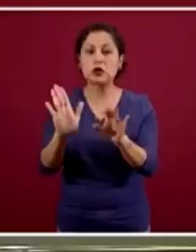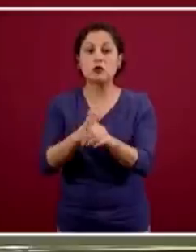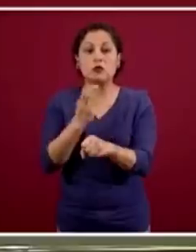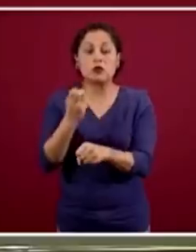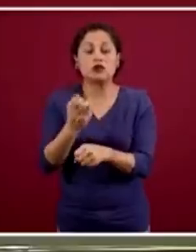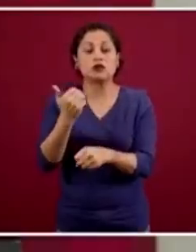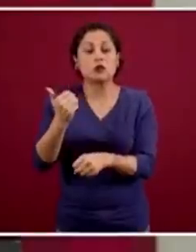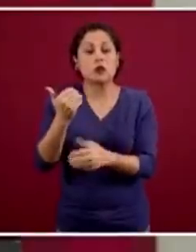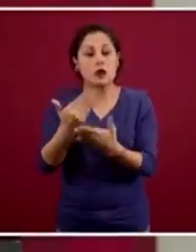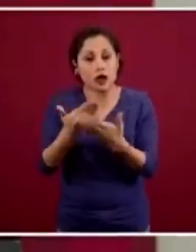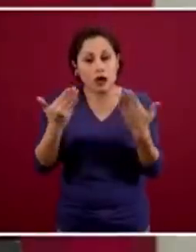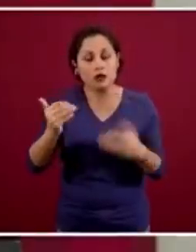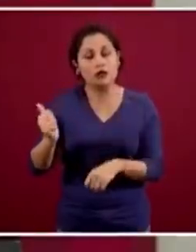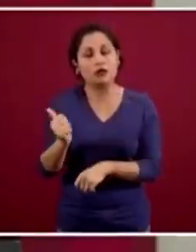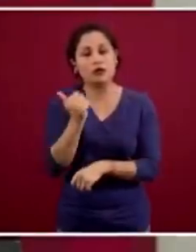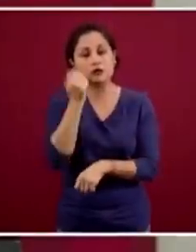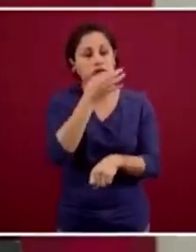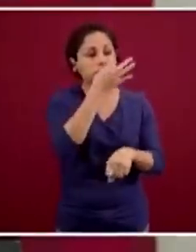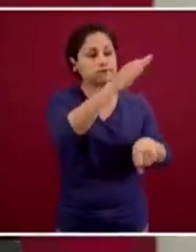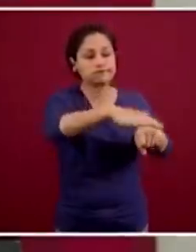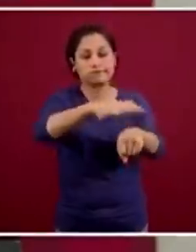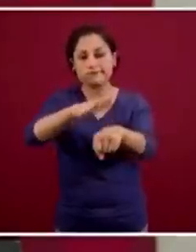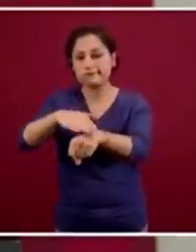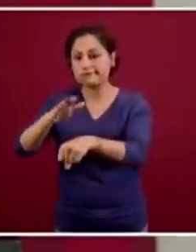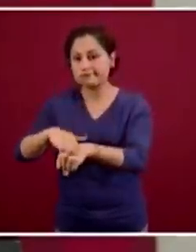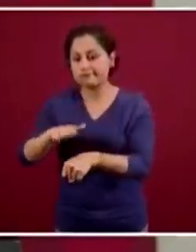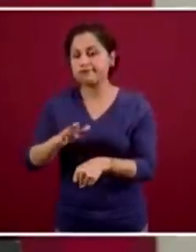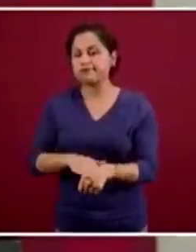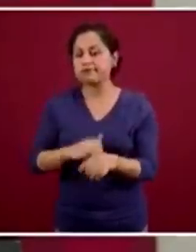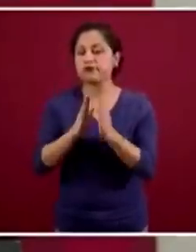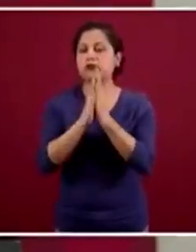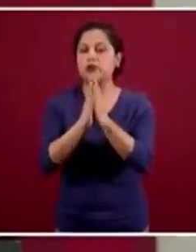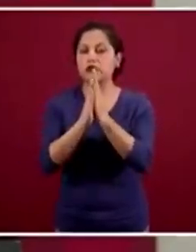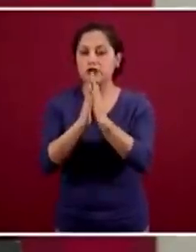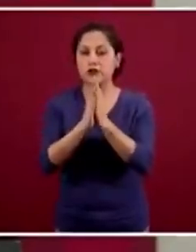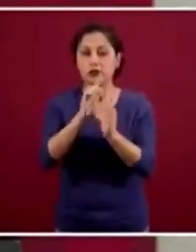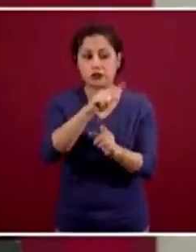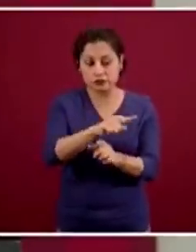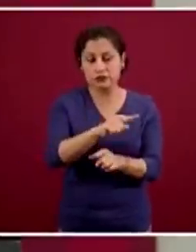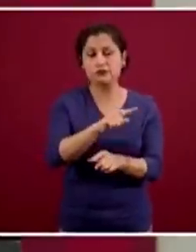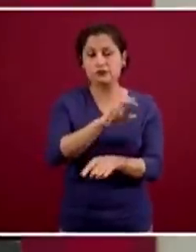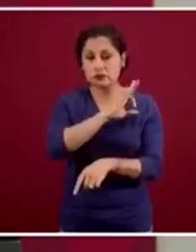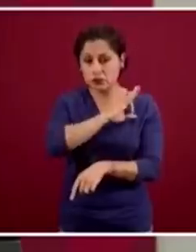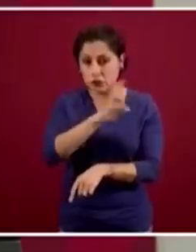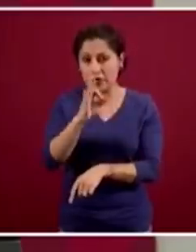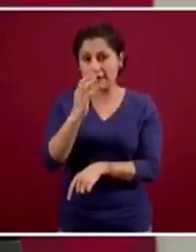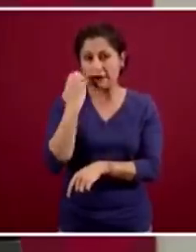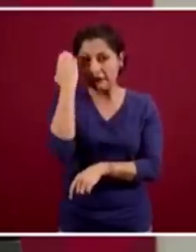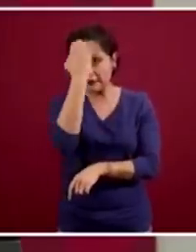hecho, pero lo hacemos hoy también a hacerse la prueba, la prueba del VIH.